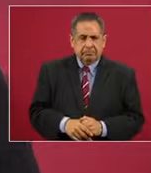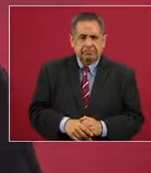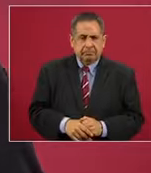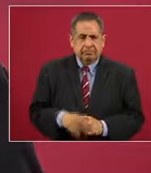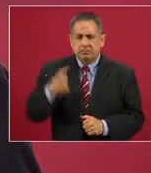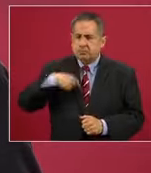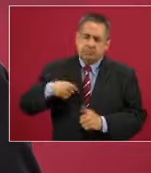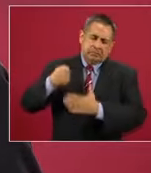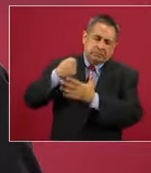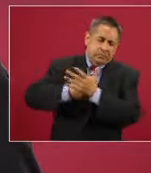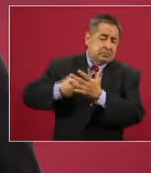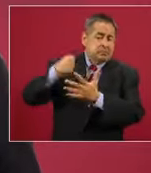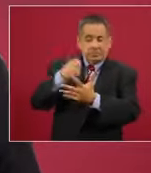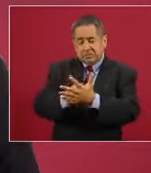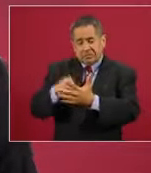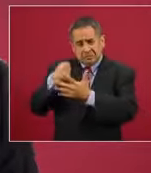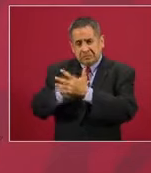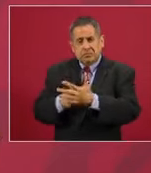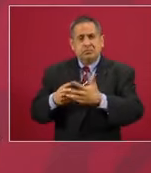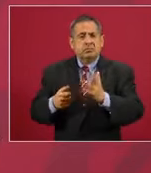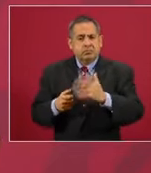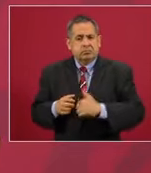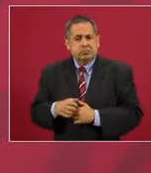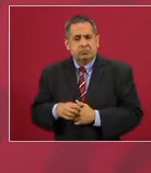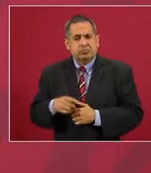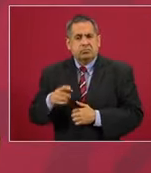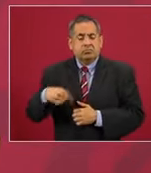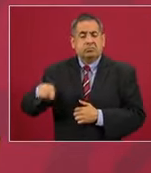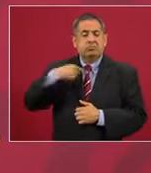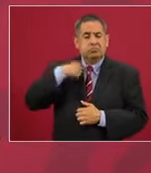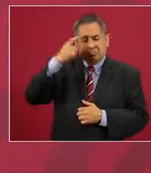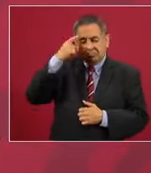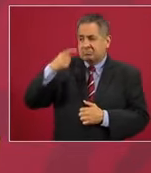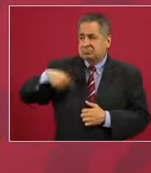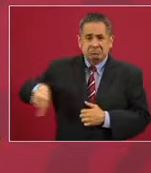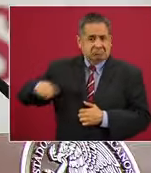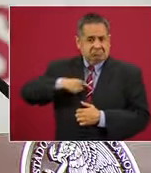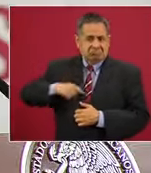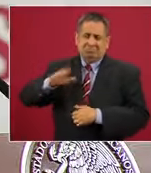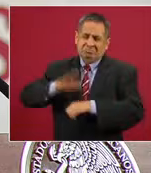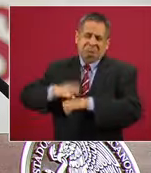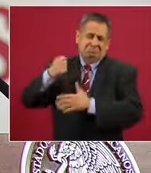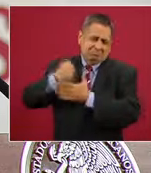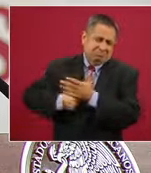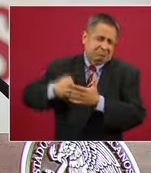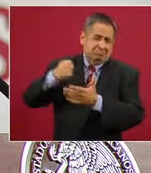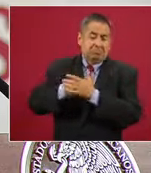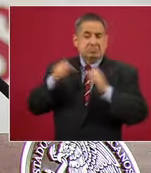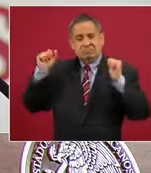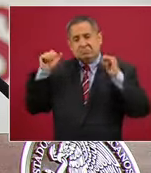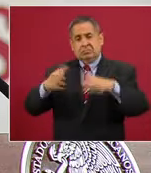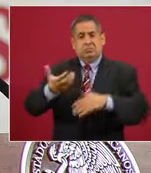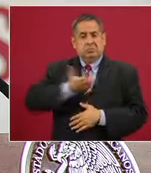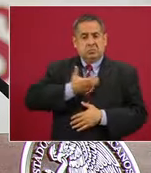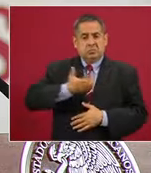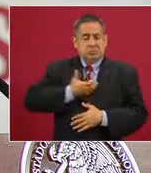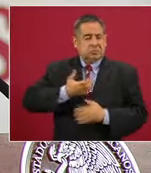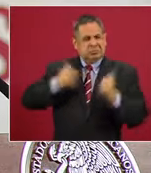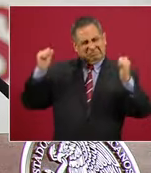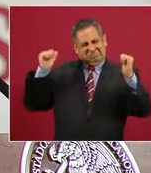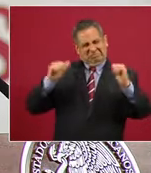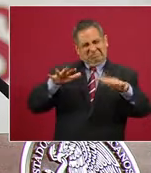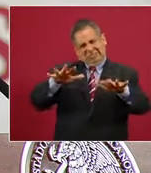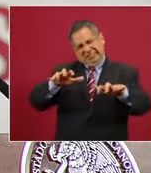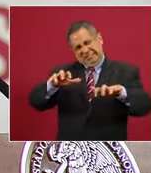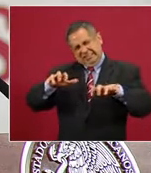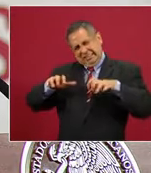Y luchamos, somos los que más hemos llenado el zócalo en toda la historia de